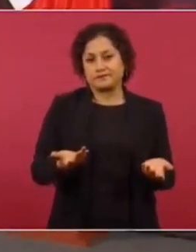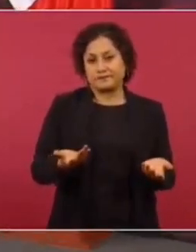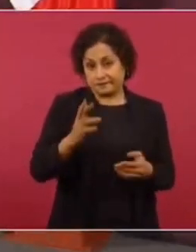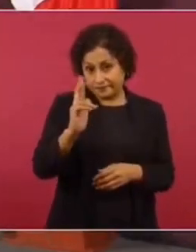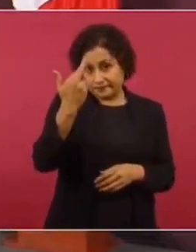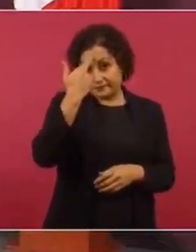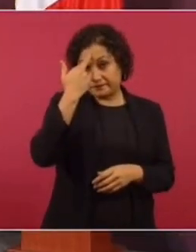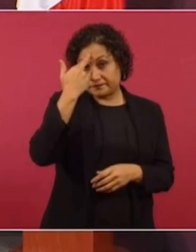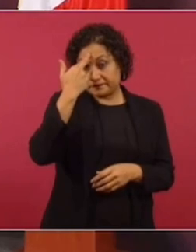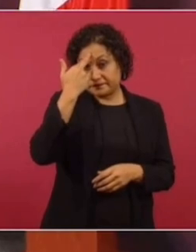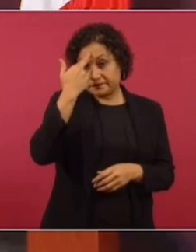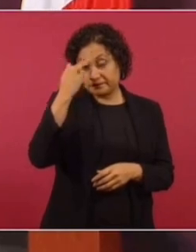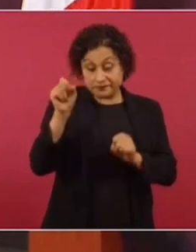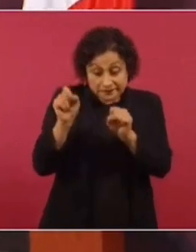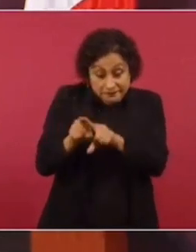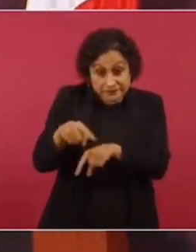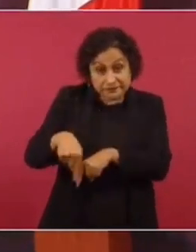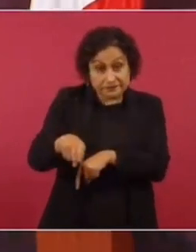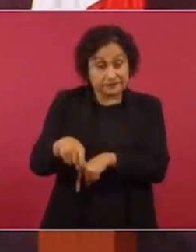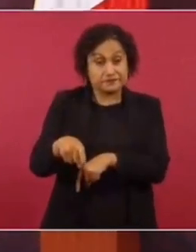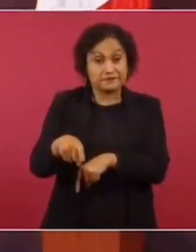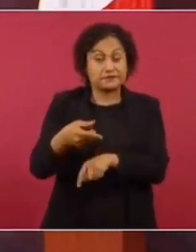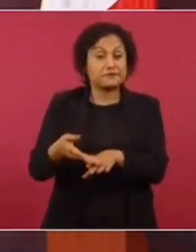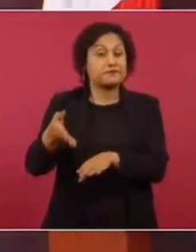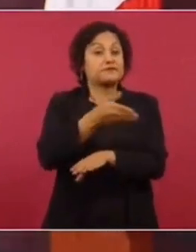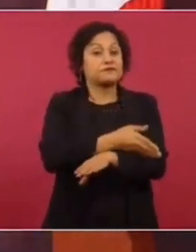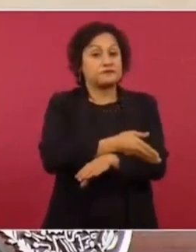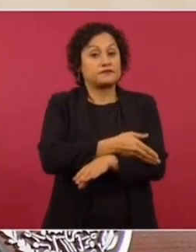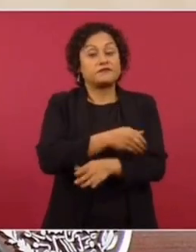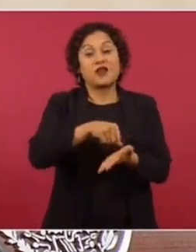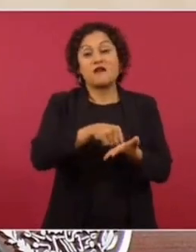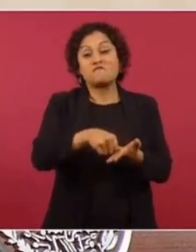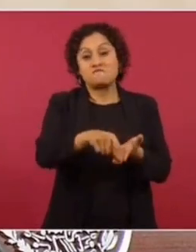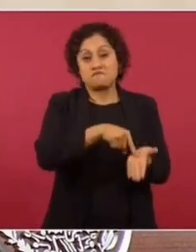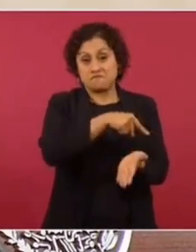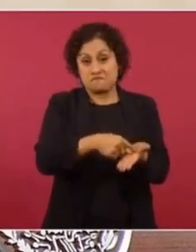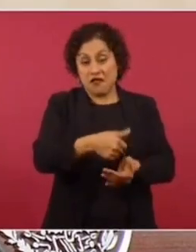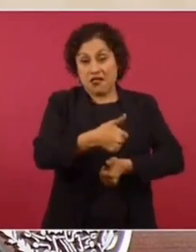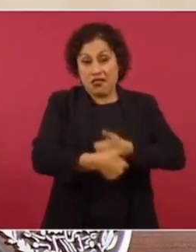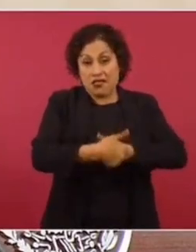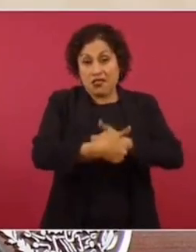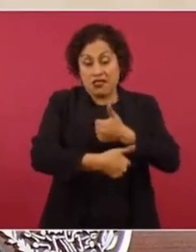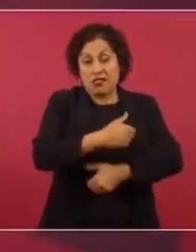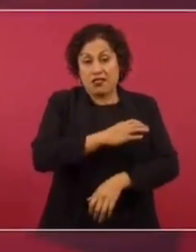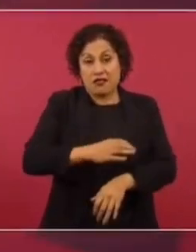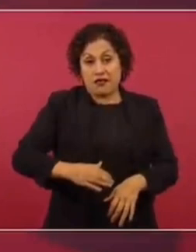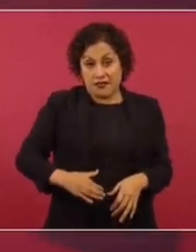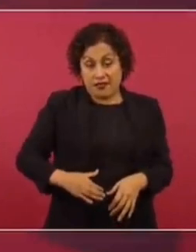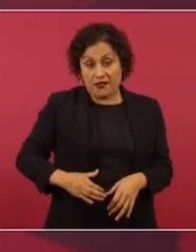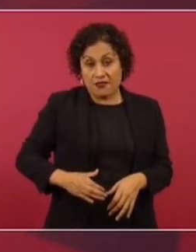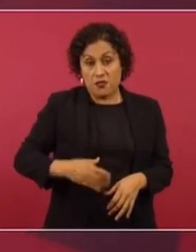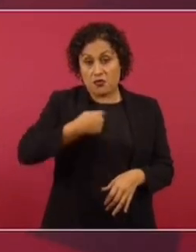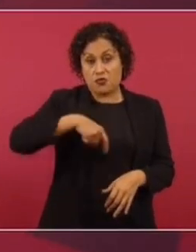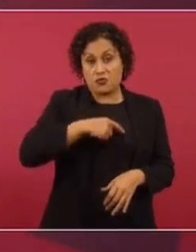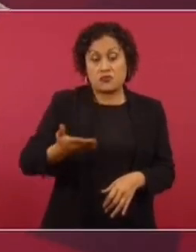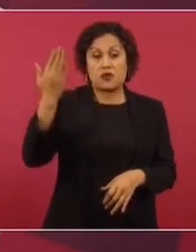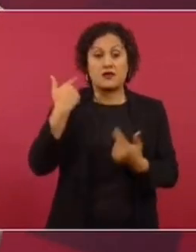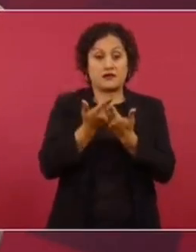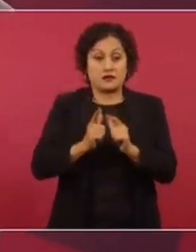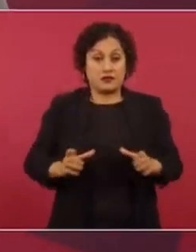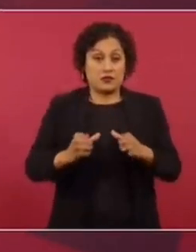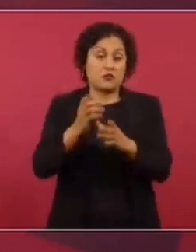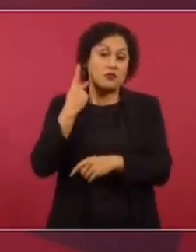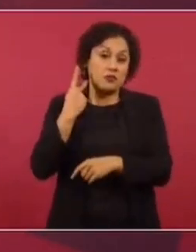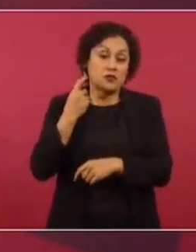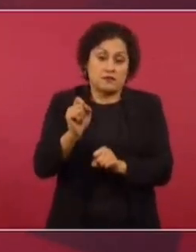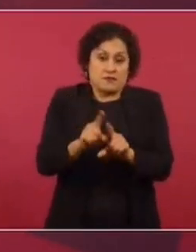Acuérdense que fueron los que cancelaron las candidaturas de nuestro movimiento, a que yo pertenezco y que tengo